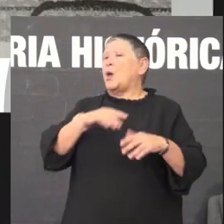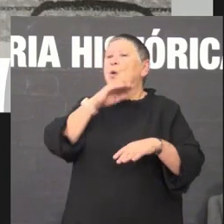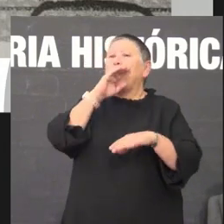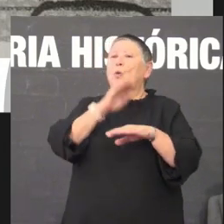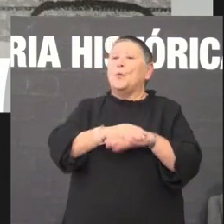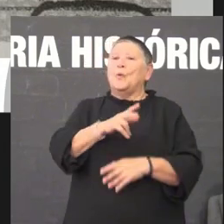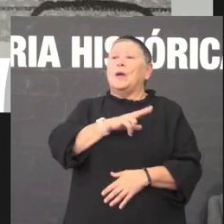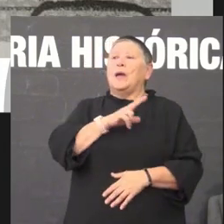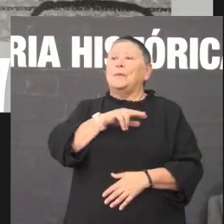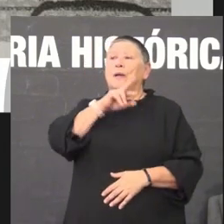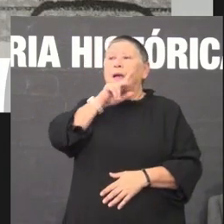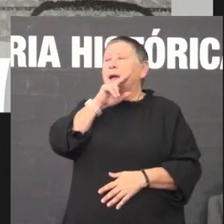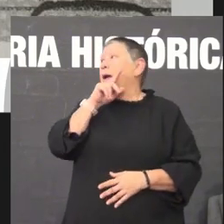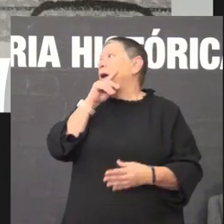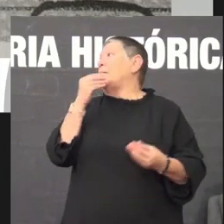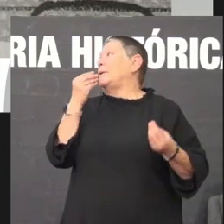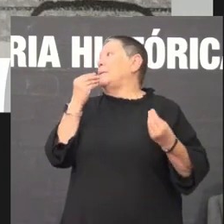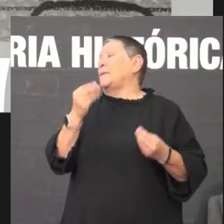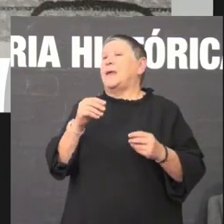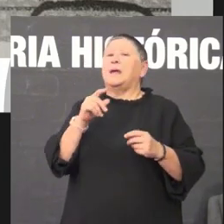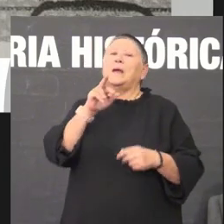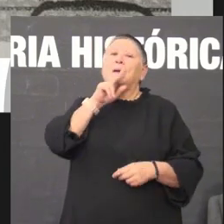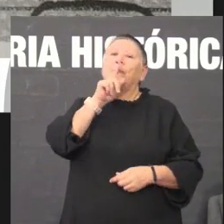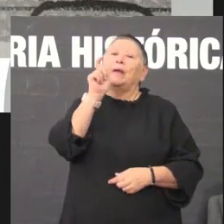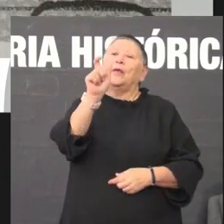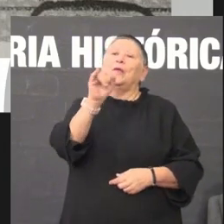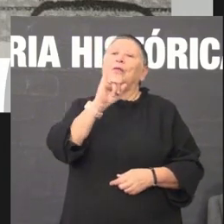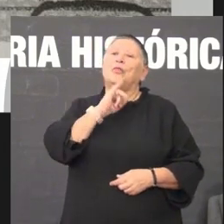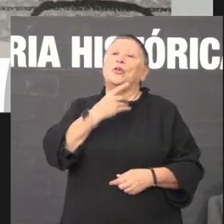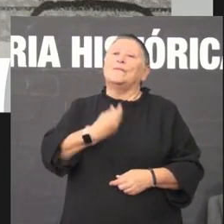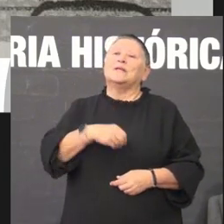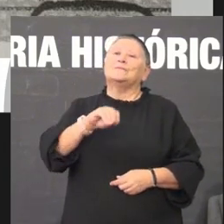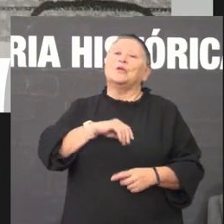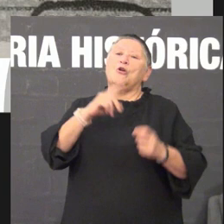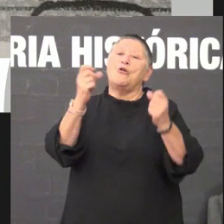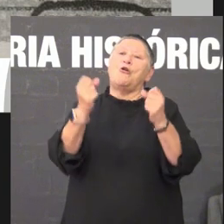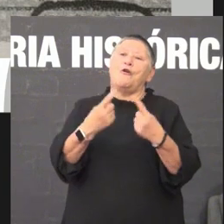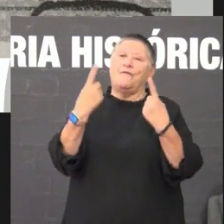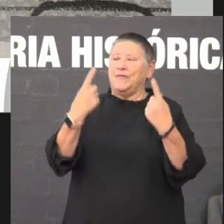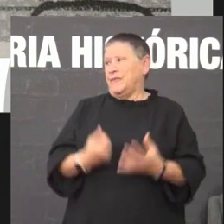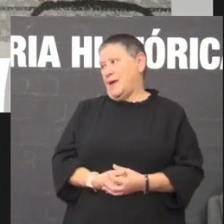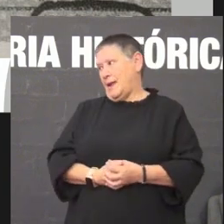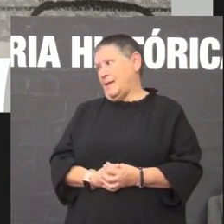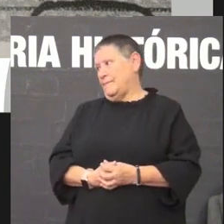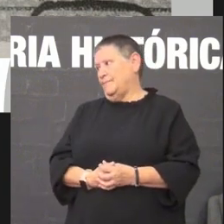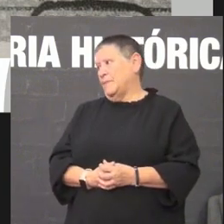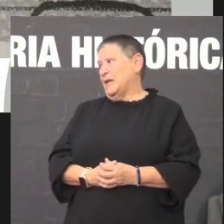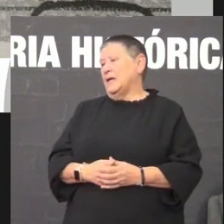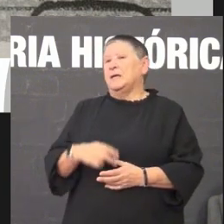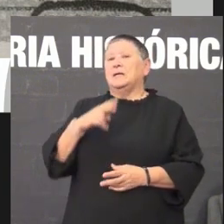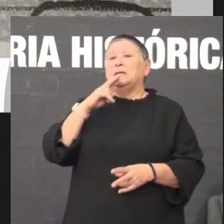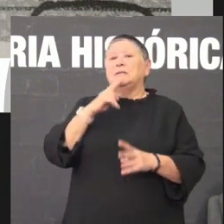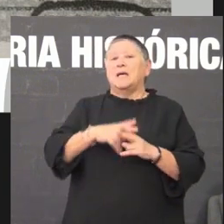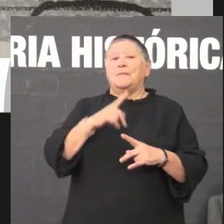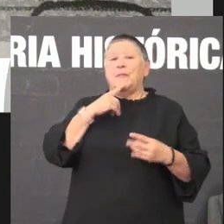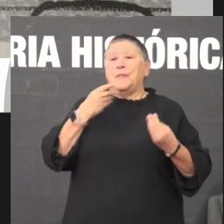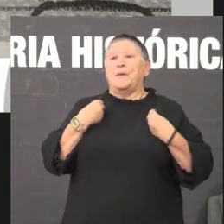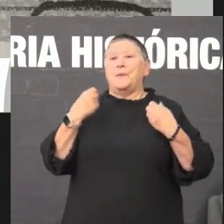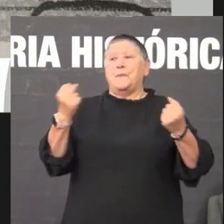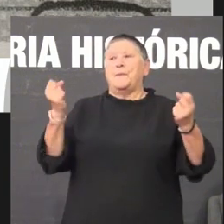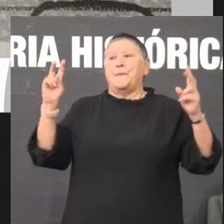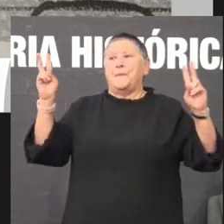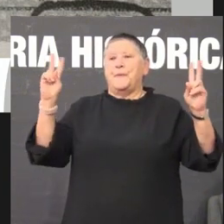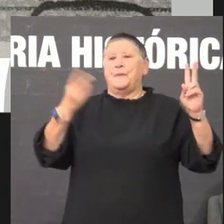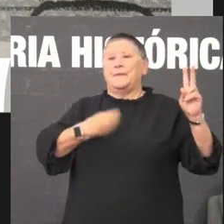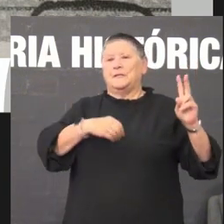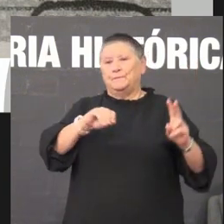caballero que hable o nosso idioma oficial ou sea o español é ser patriota viva a España e a disciplina e o nosso